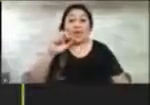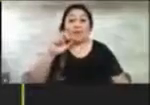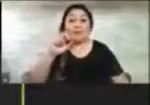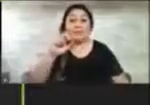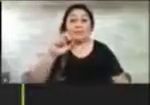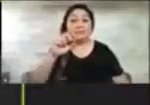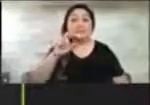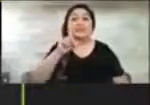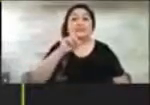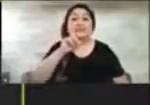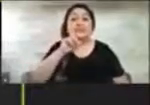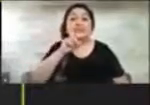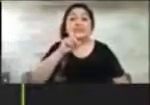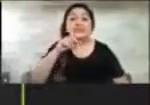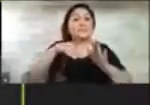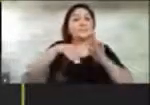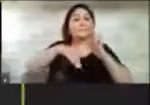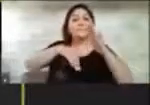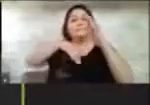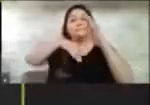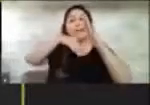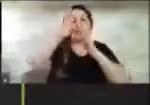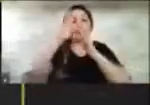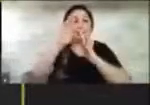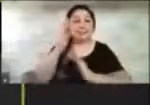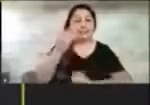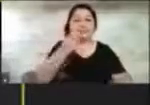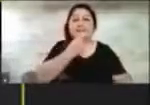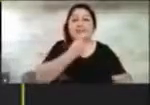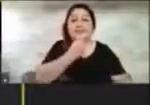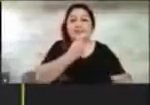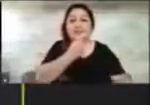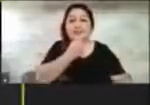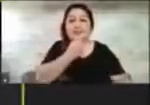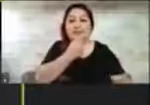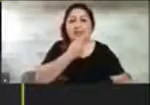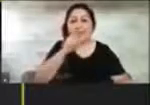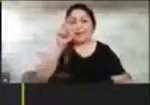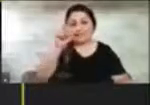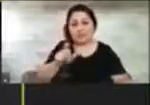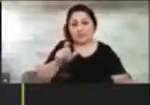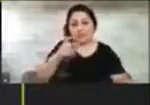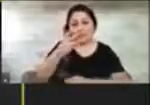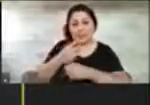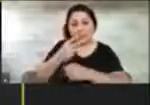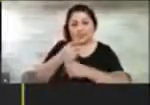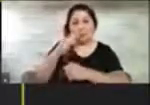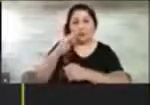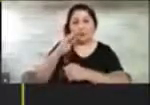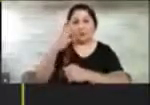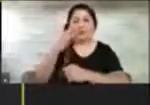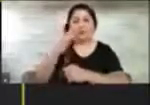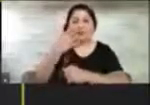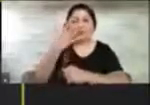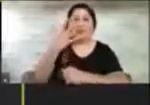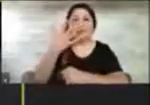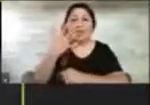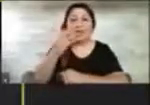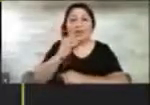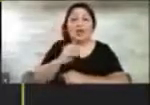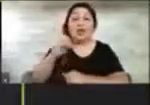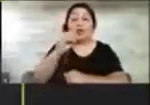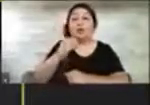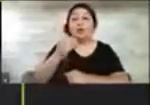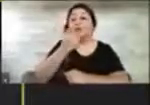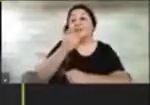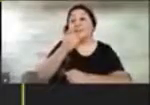máxima simplicidad para el usuario final, o sea, para mi mamá, pero también una máxima funcionalidad para el pariente cuidador remoto,